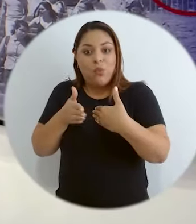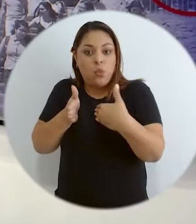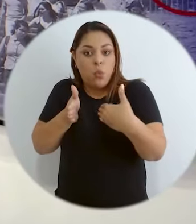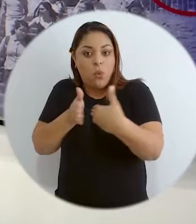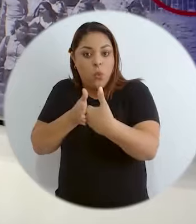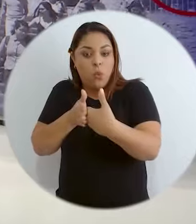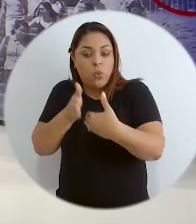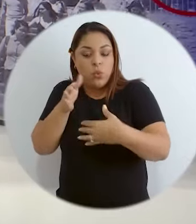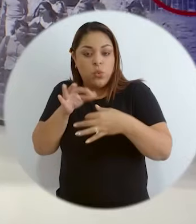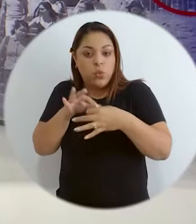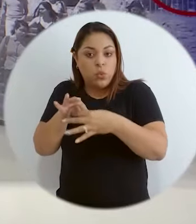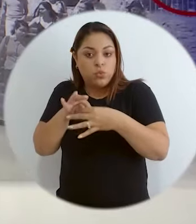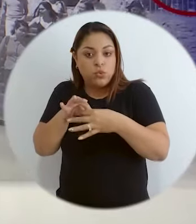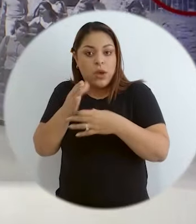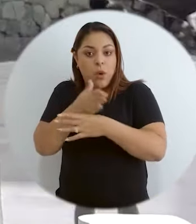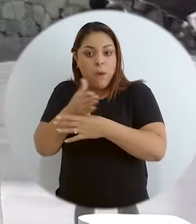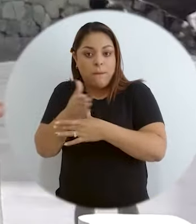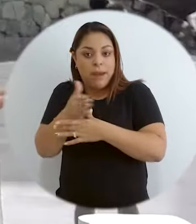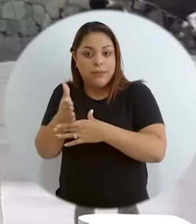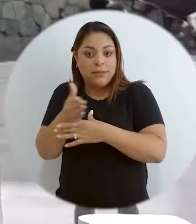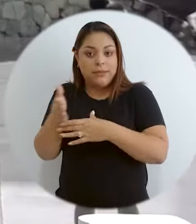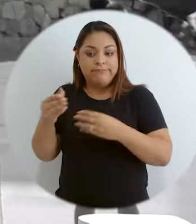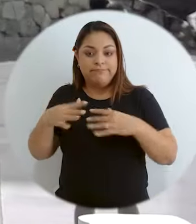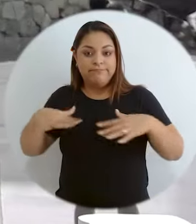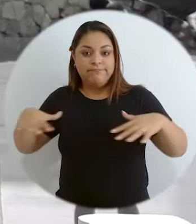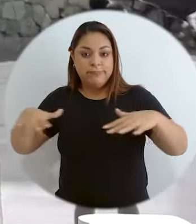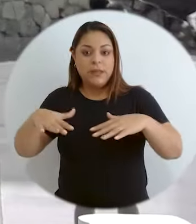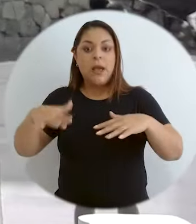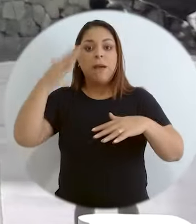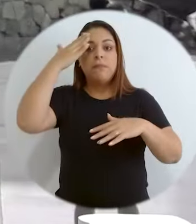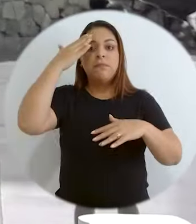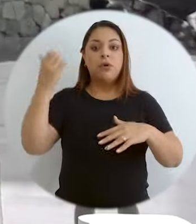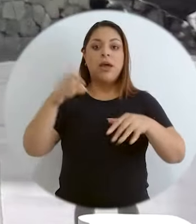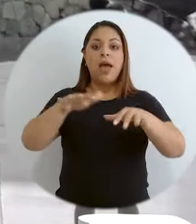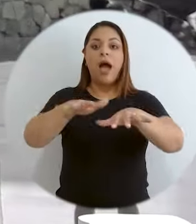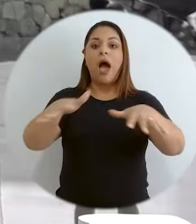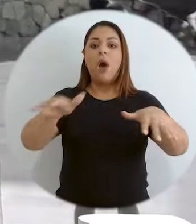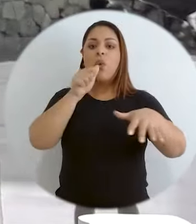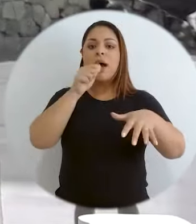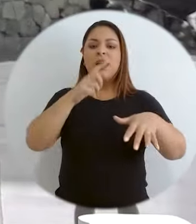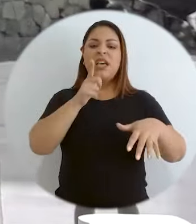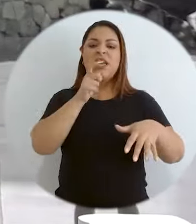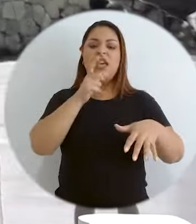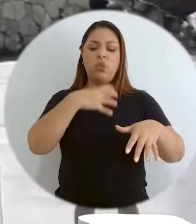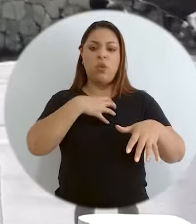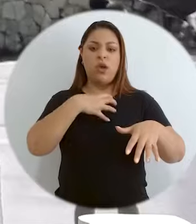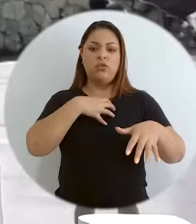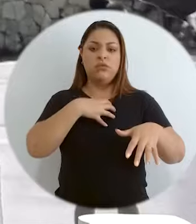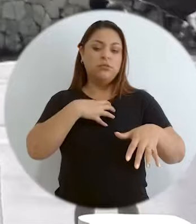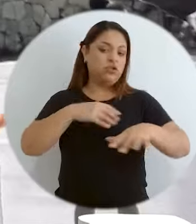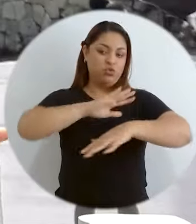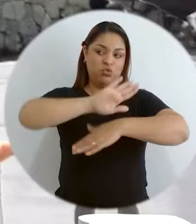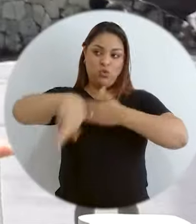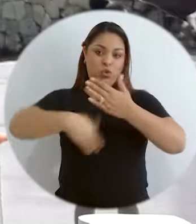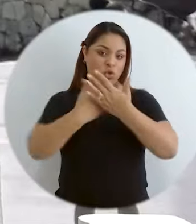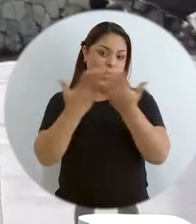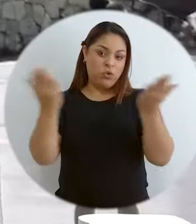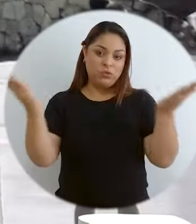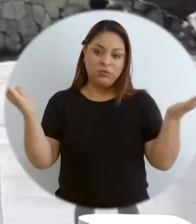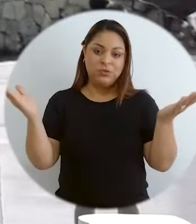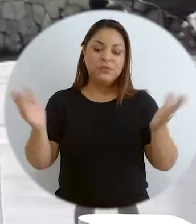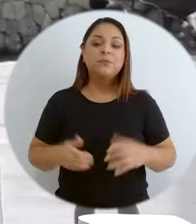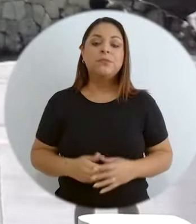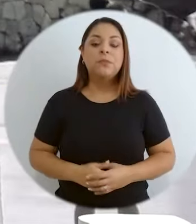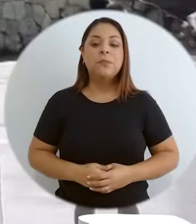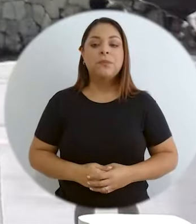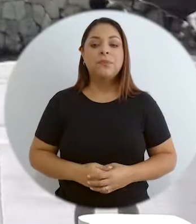comparten territorio, porque el mar, aunque tenga límites trazados, políticamente hablando, pues el mar es de todos de alguna